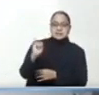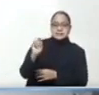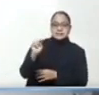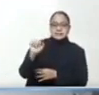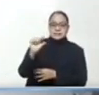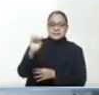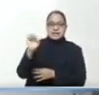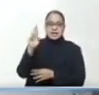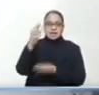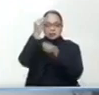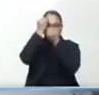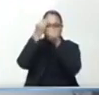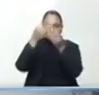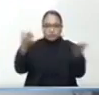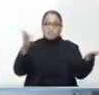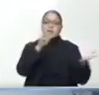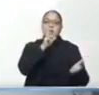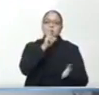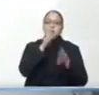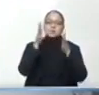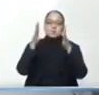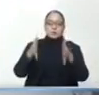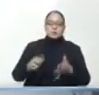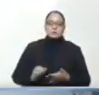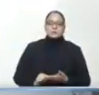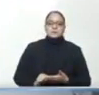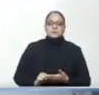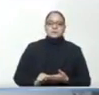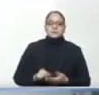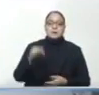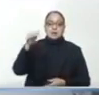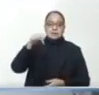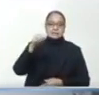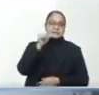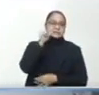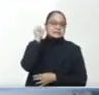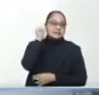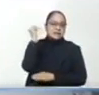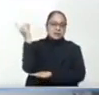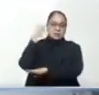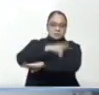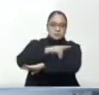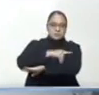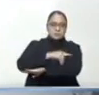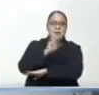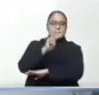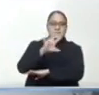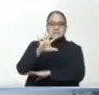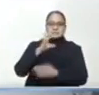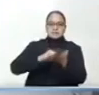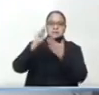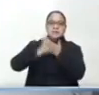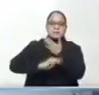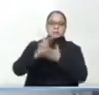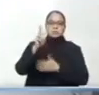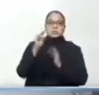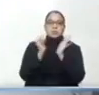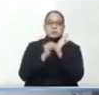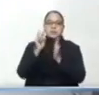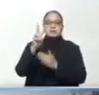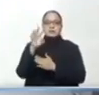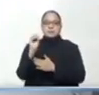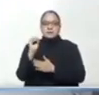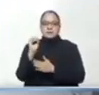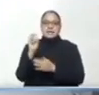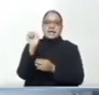informa a la población lo siguiente, que el día de ayer, 25 de marzo de 2020, a